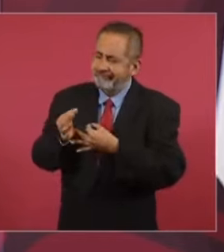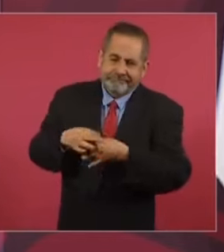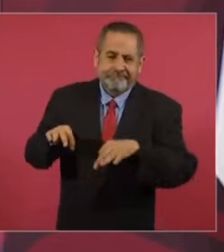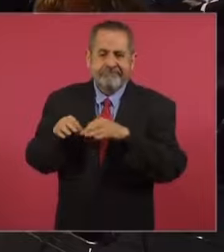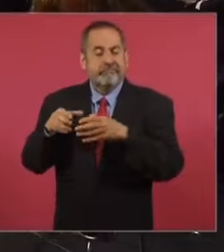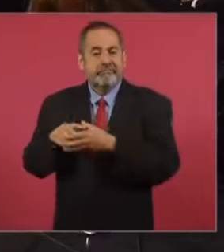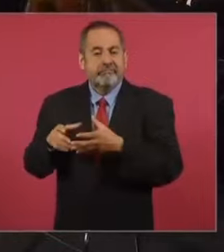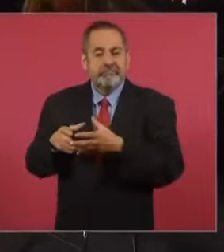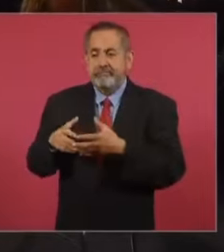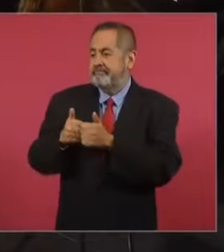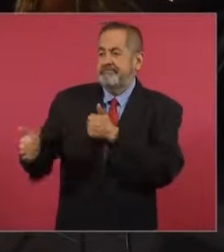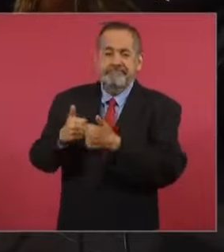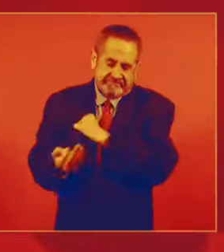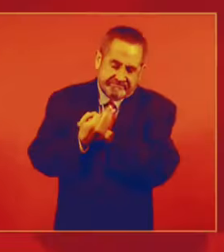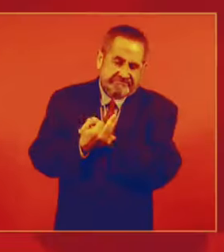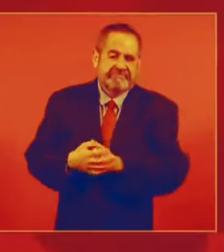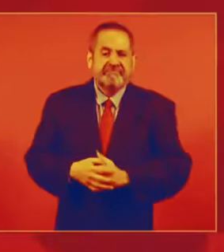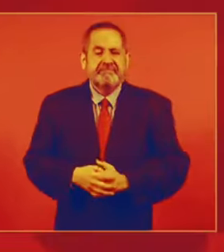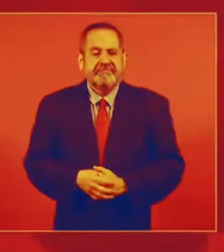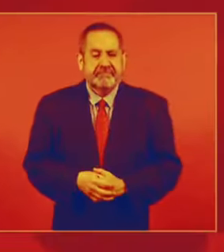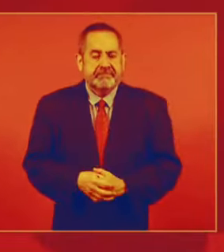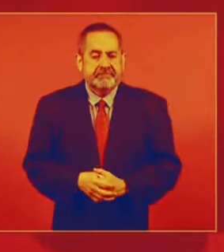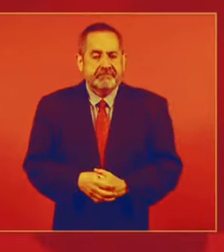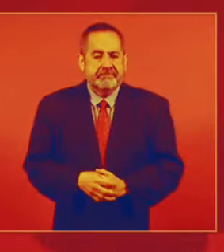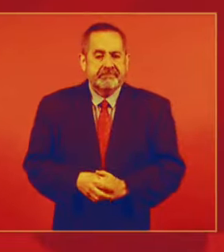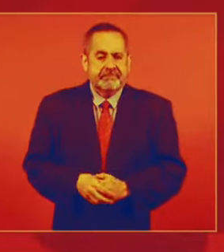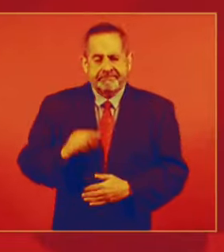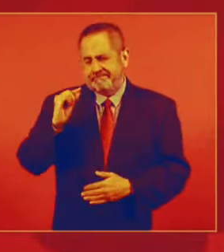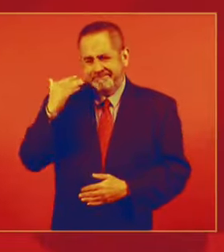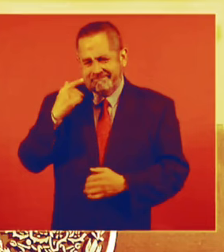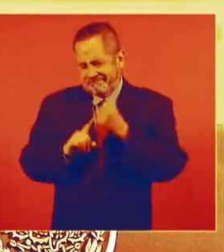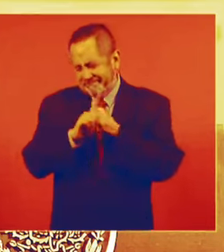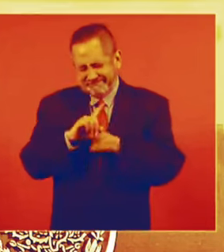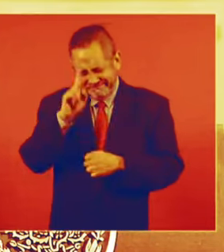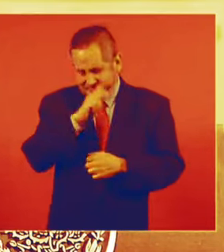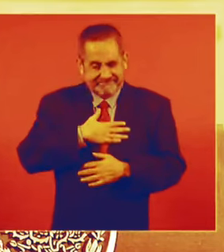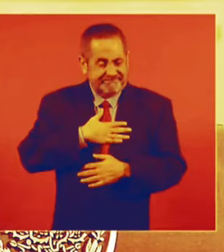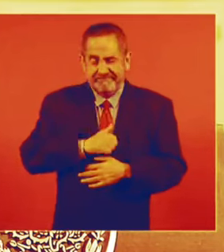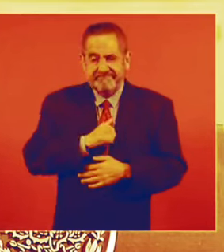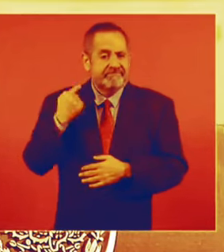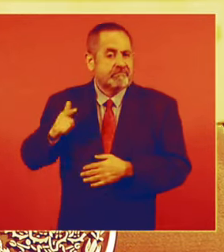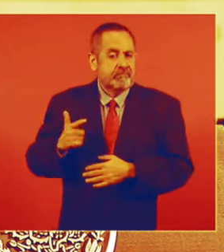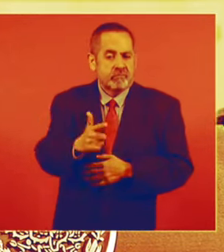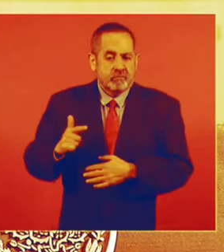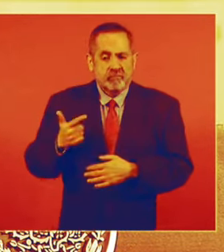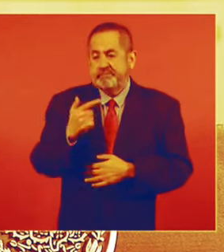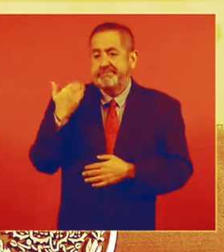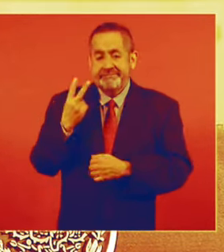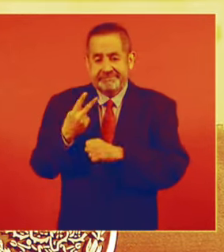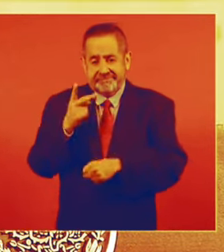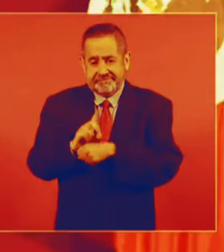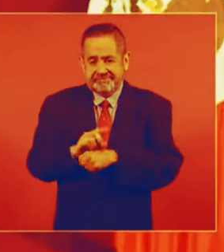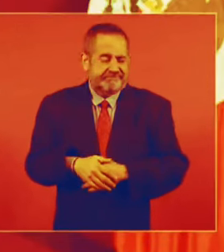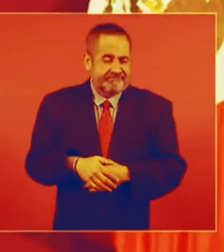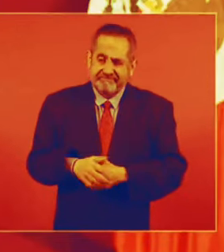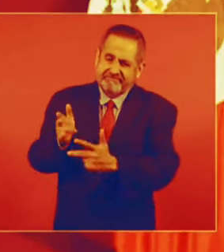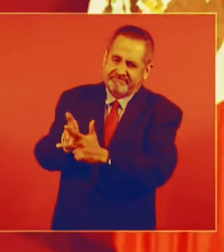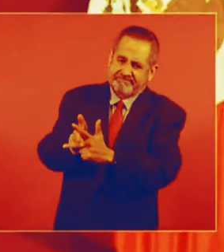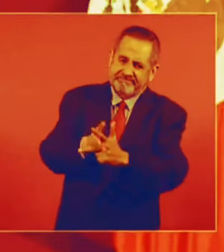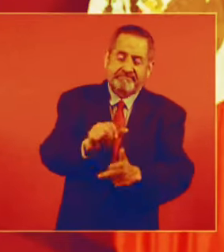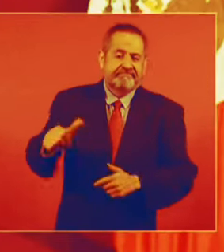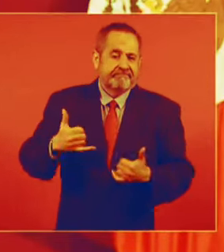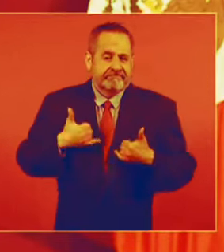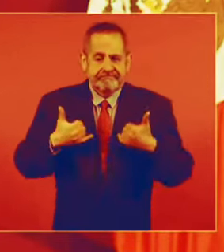importancia de evitar la desintegración de las familias. Acaba de haber un problema lamentable en Guanajuato, hace dos días, de un asesinato de jóvenes.